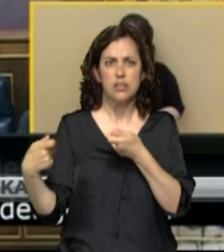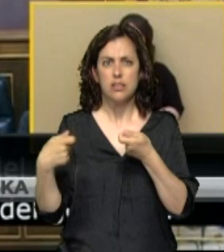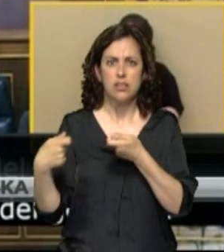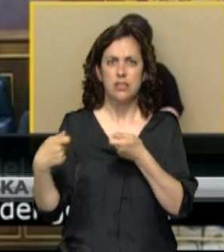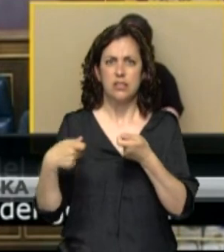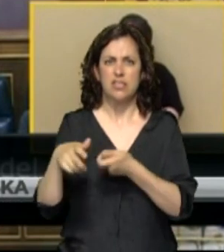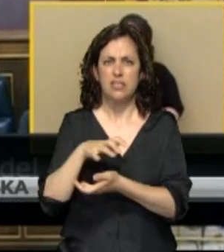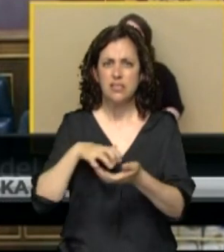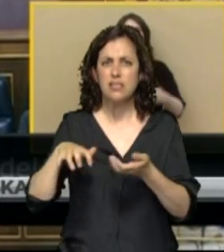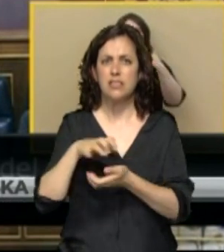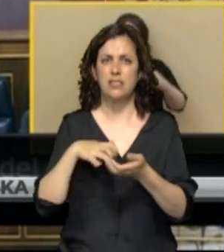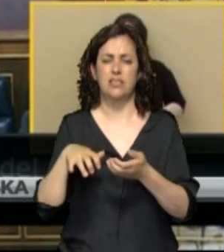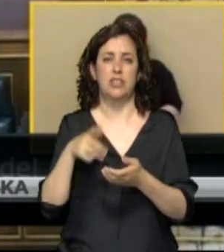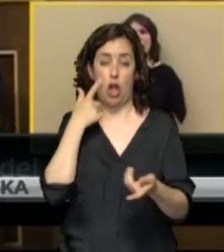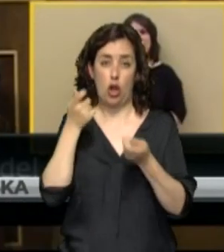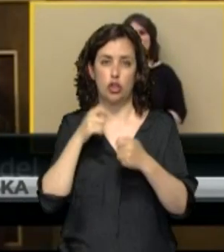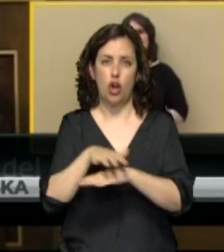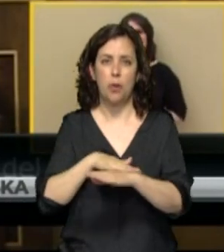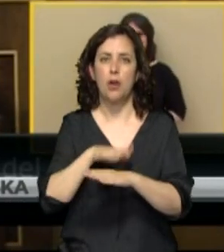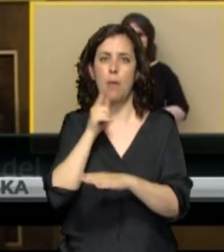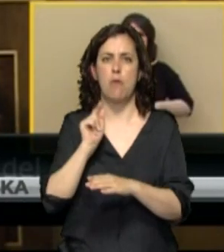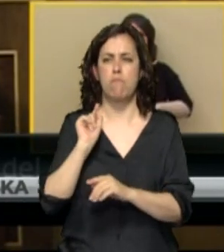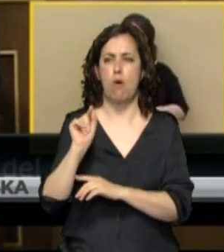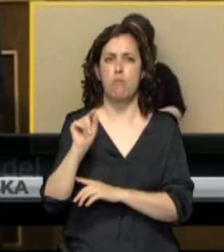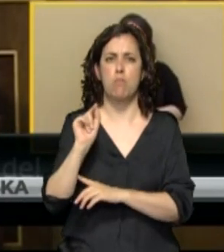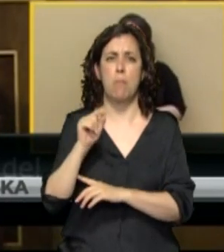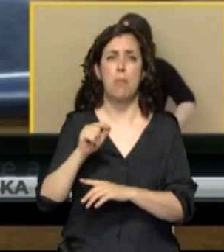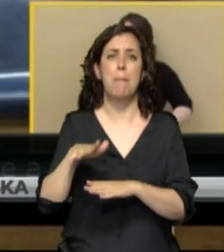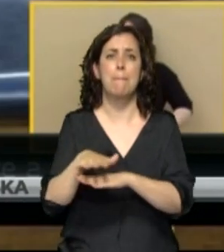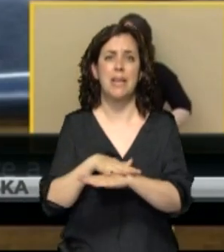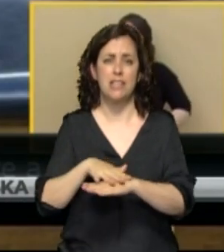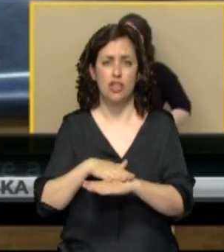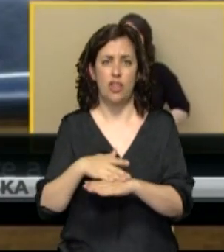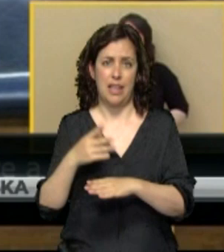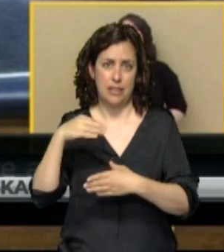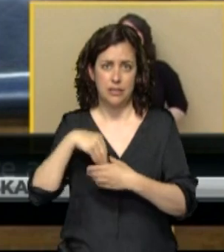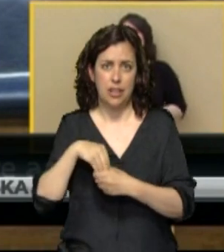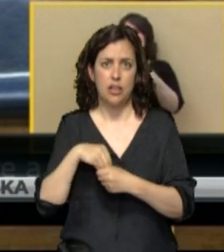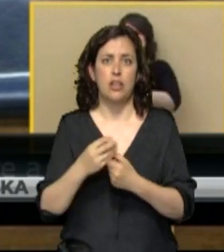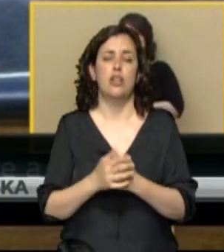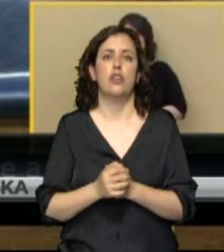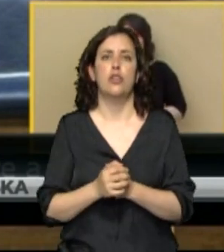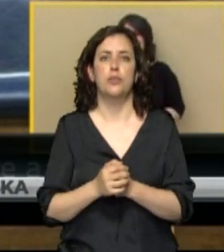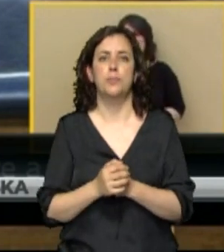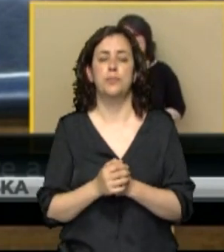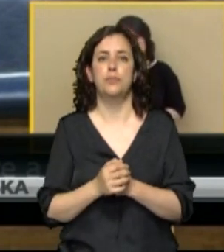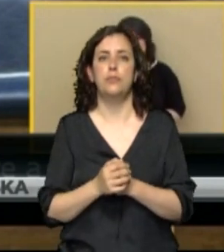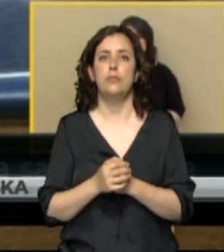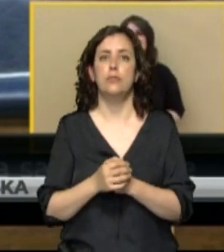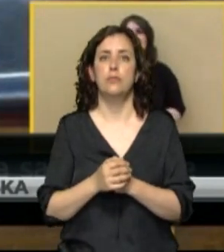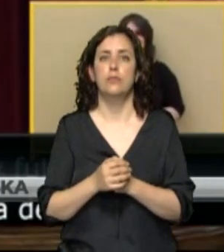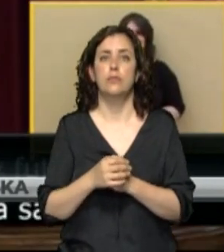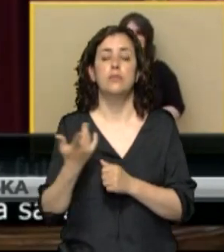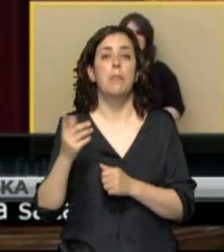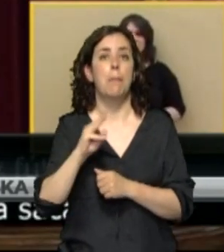control al gobierno marcada por las críticas al ministro del Interior... ...tras el cese del coronel Diego Pérez de los Cobos. La oposición pide la